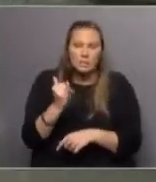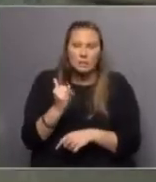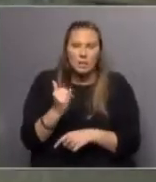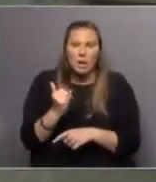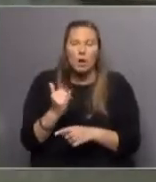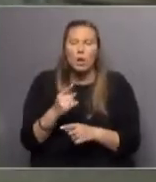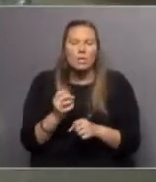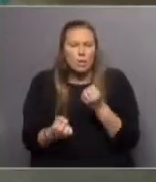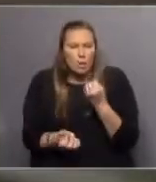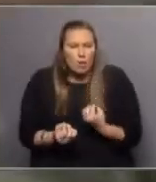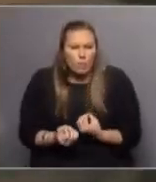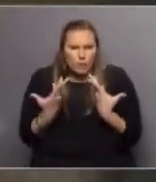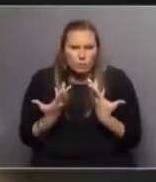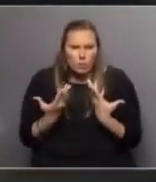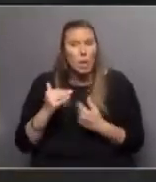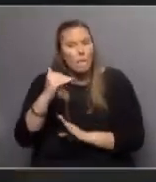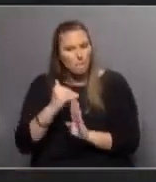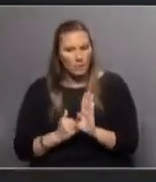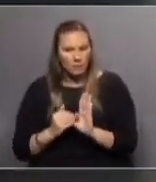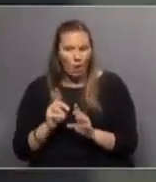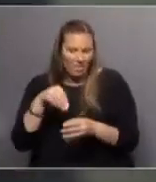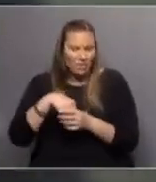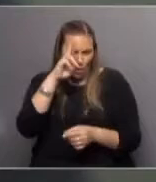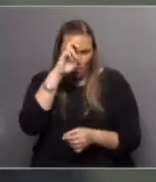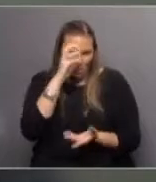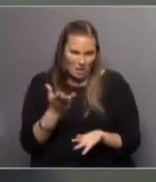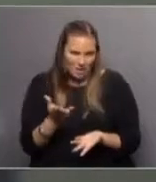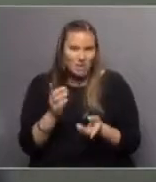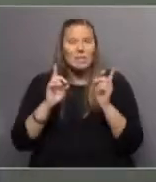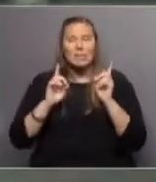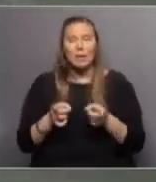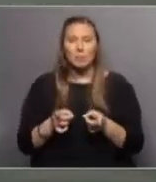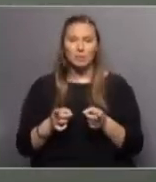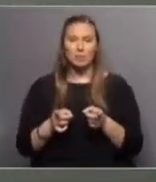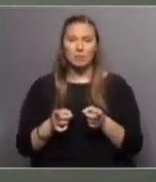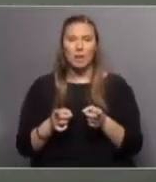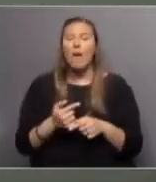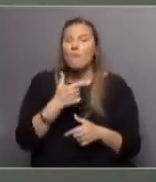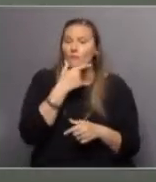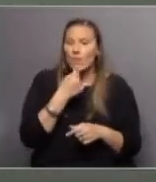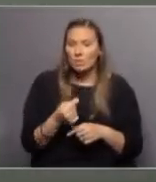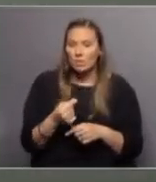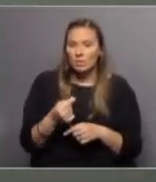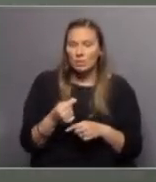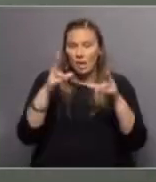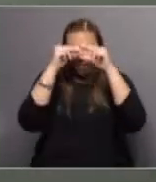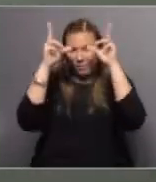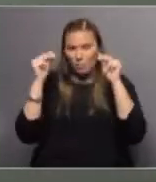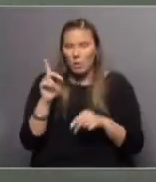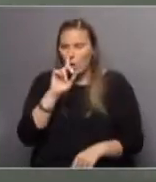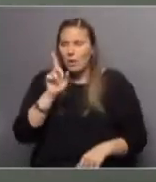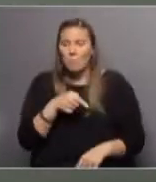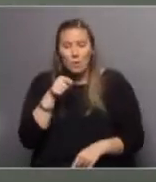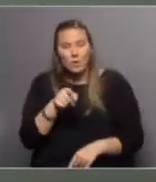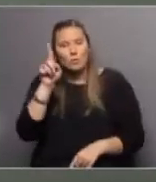mucho las infecciones que se dan dentro del hospital y a su vez le facilita la vida al enfermero y todo eso se